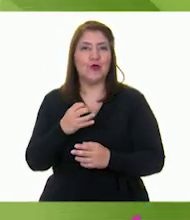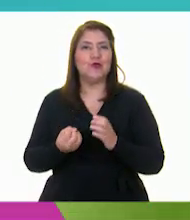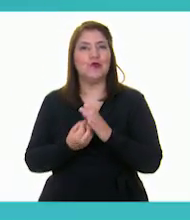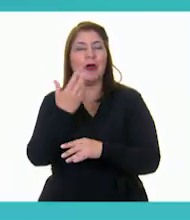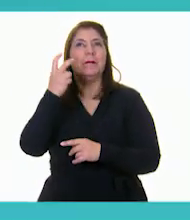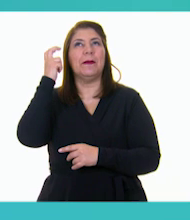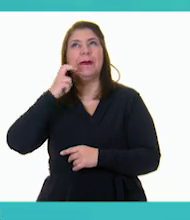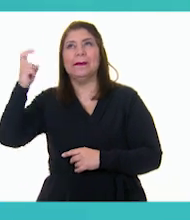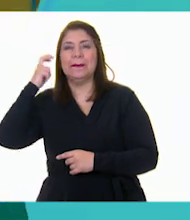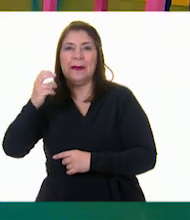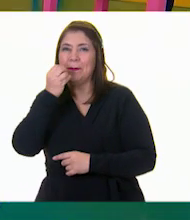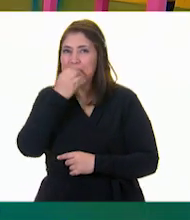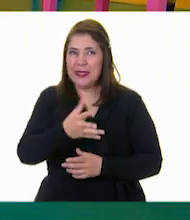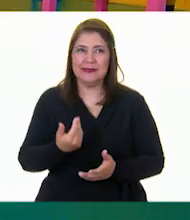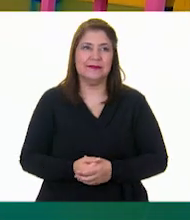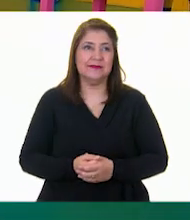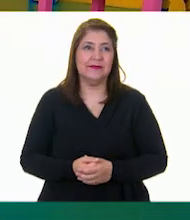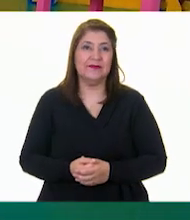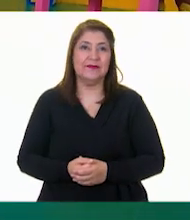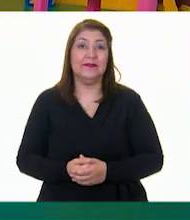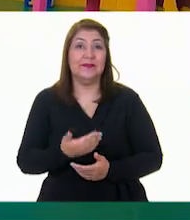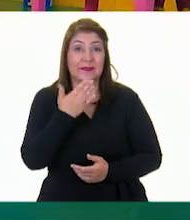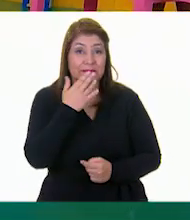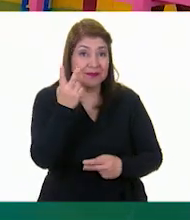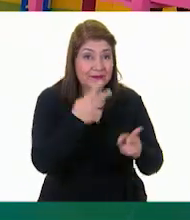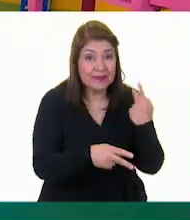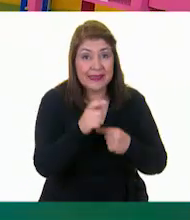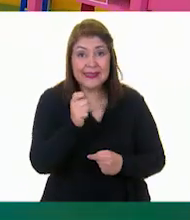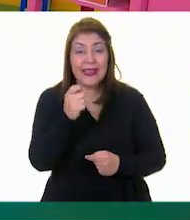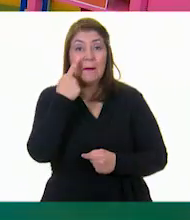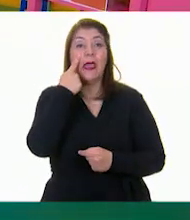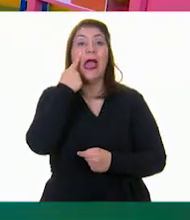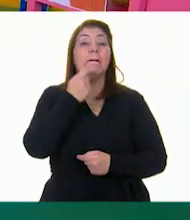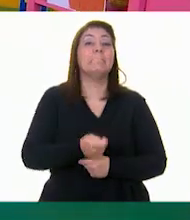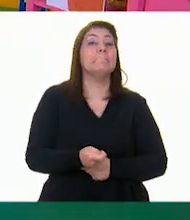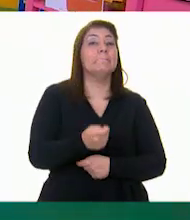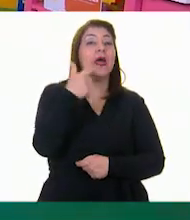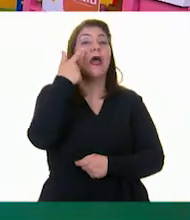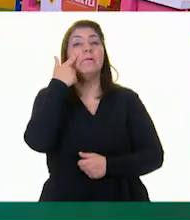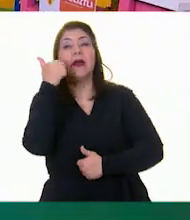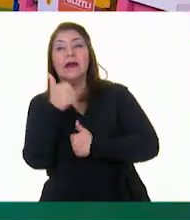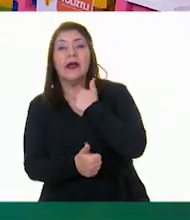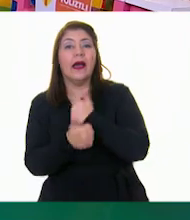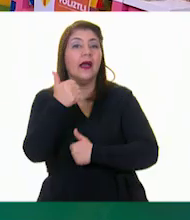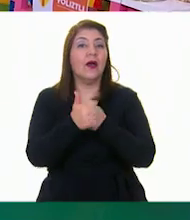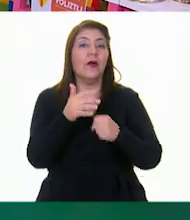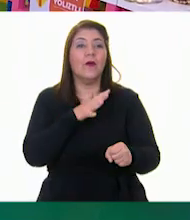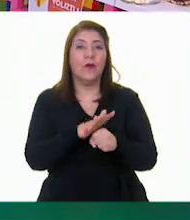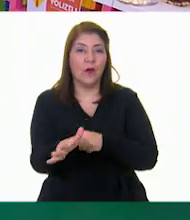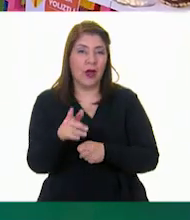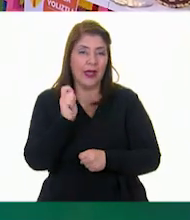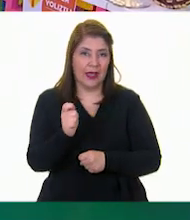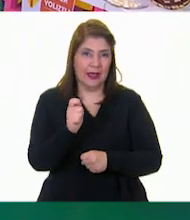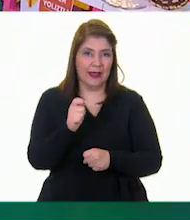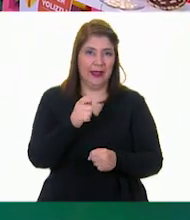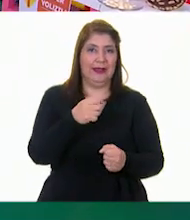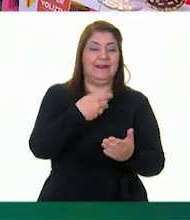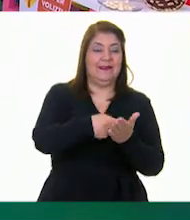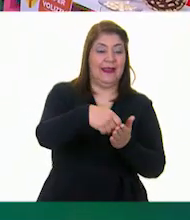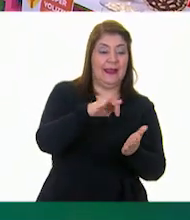aventuras. Bienvenidas y bienvenidos a la primera edición del concurso Nutriéroes y